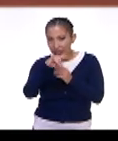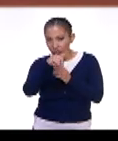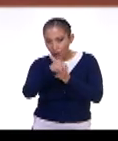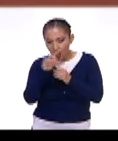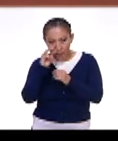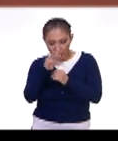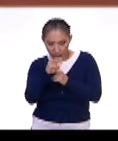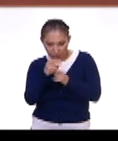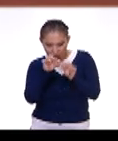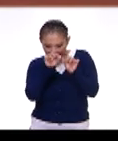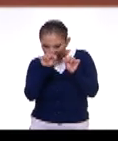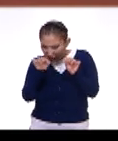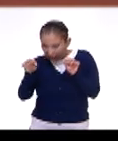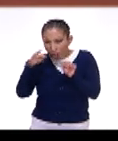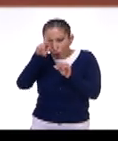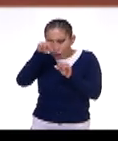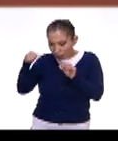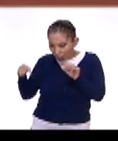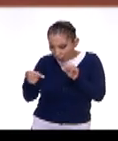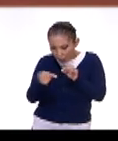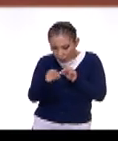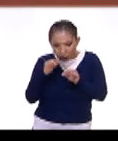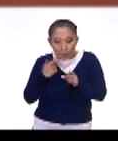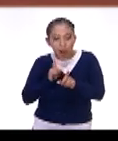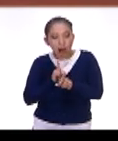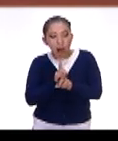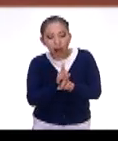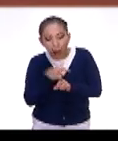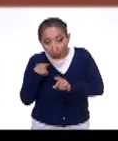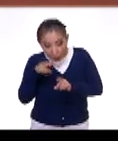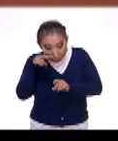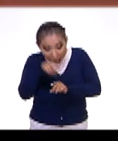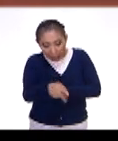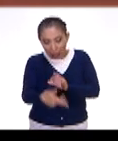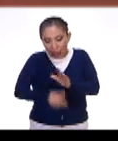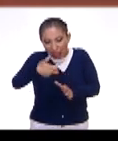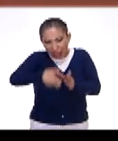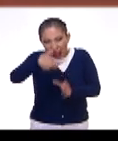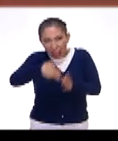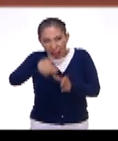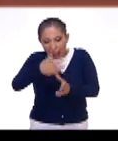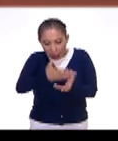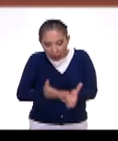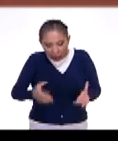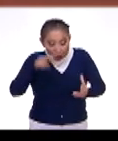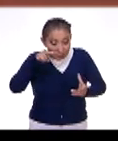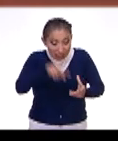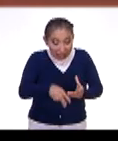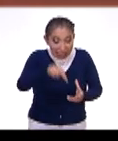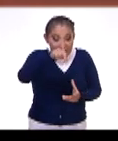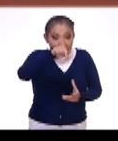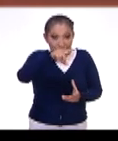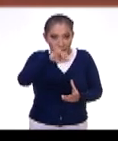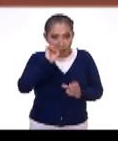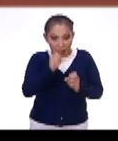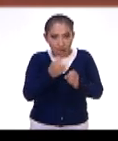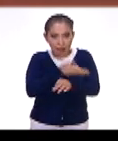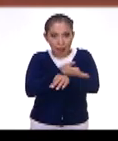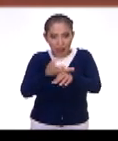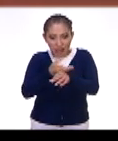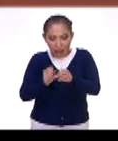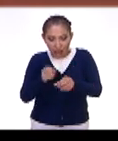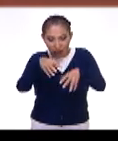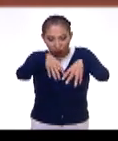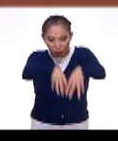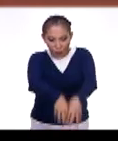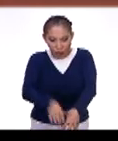ve el hilo de hormigas, la sigue y empieza a escarbar en el suelo. Encuentra el nido, pero ves cómo la familia mete las